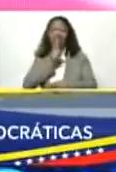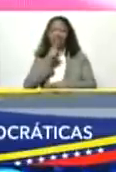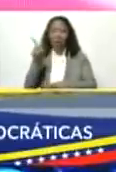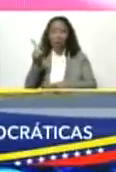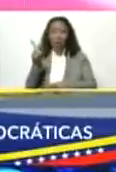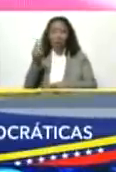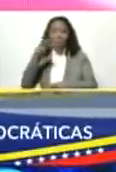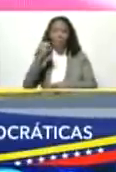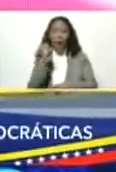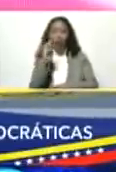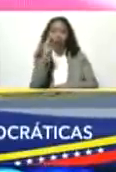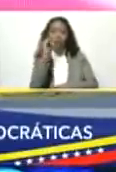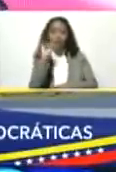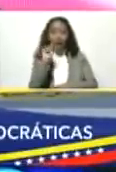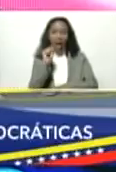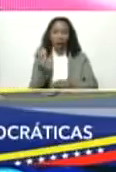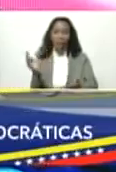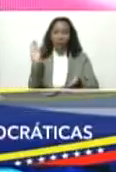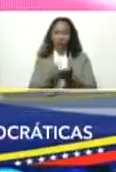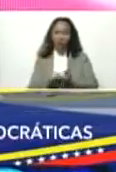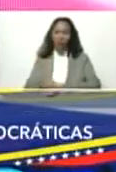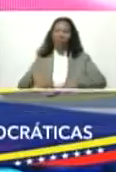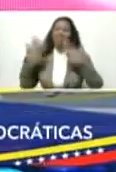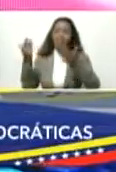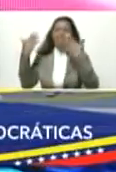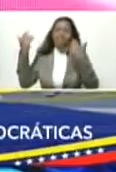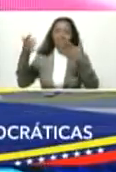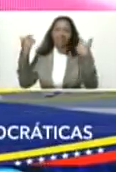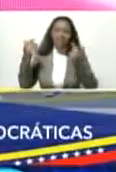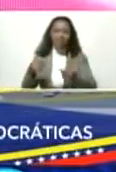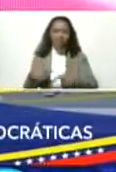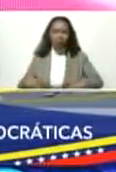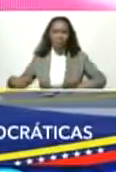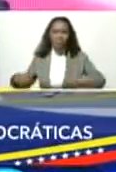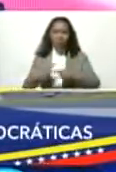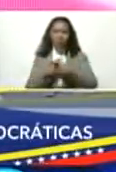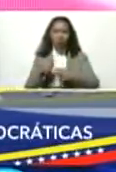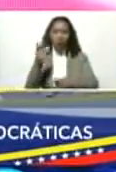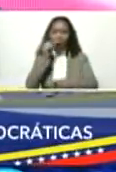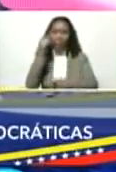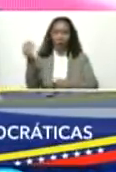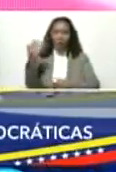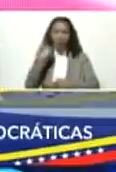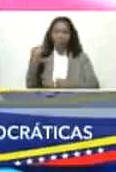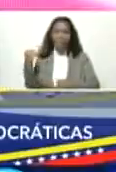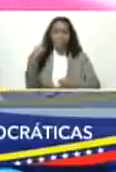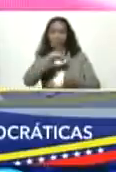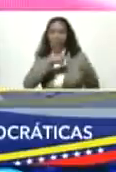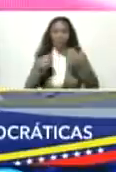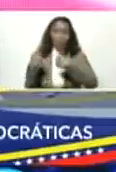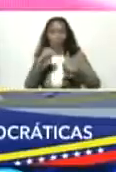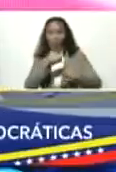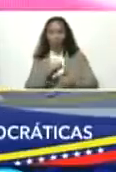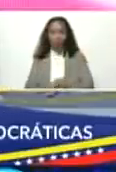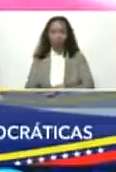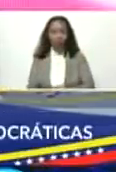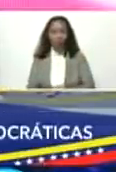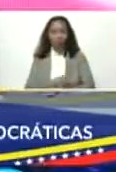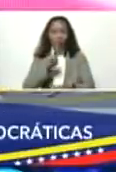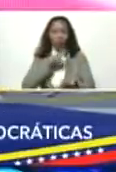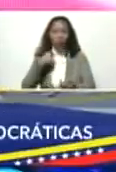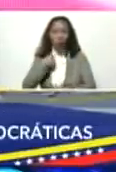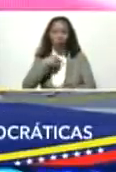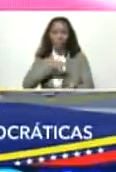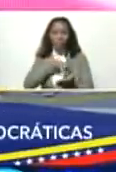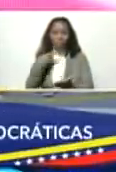Maurica nos pusimos dale pues vente vente cuando el hombre viene pim pum pa pa el piso yo